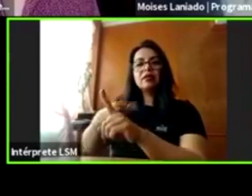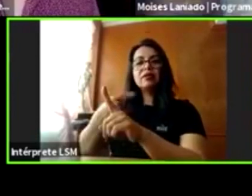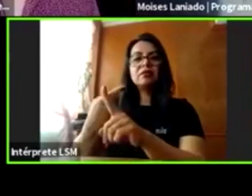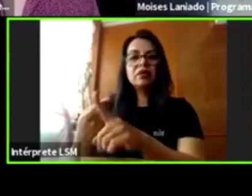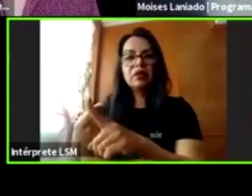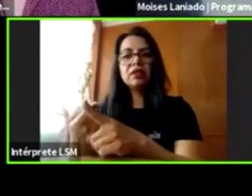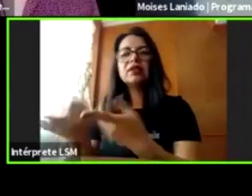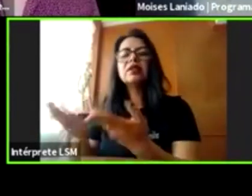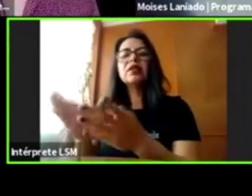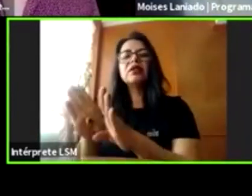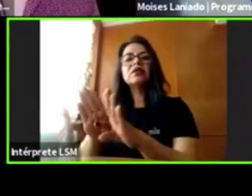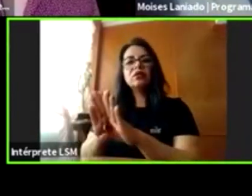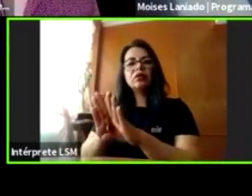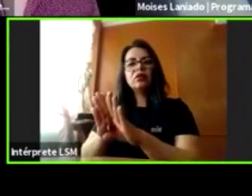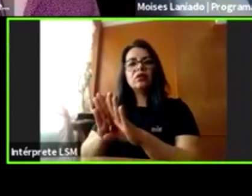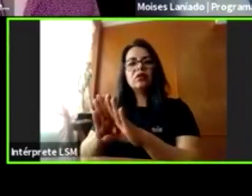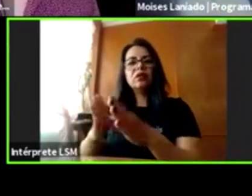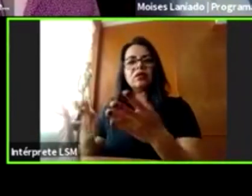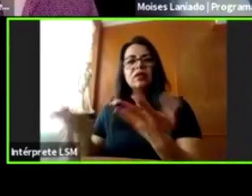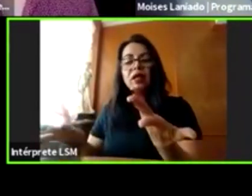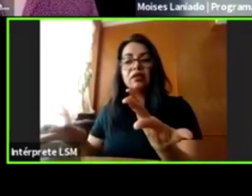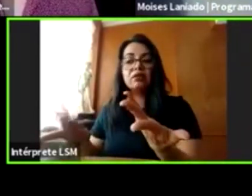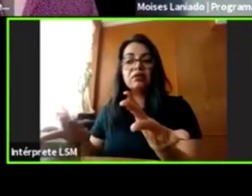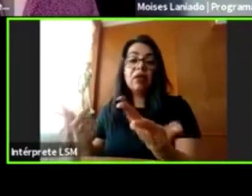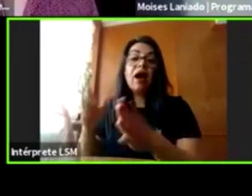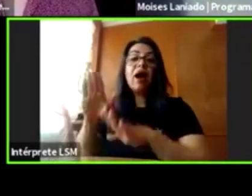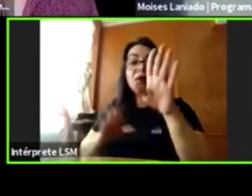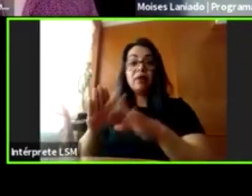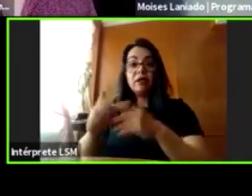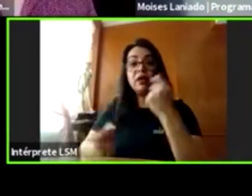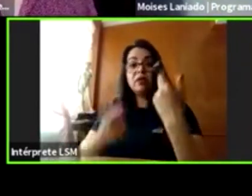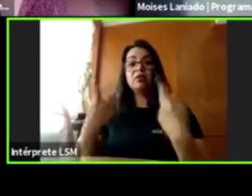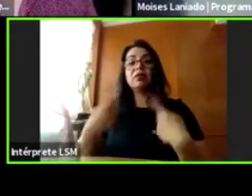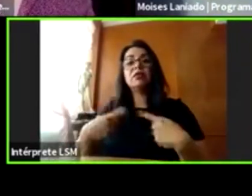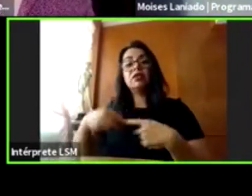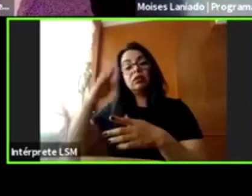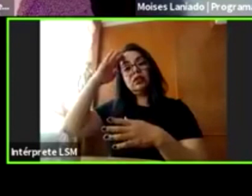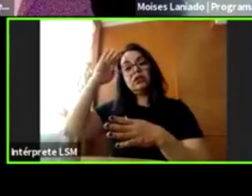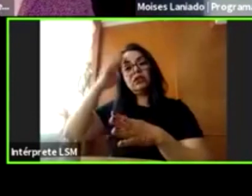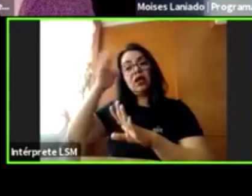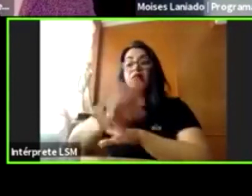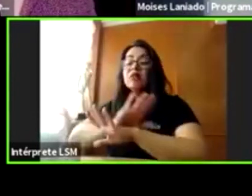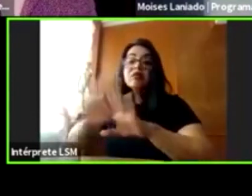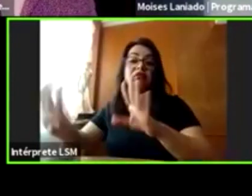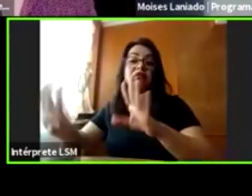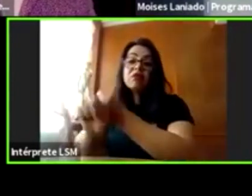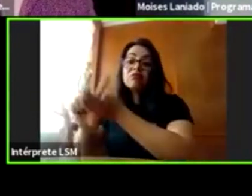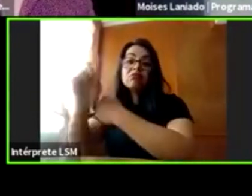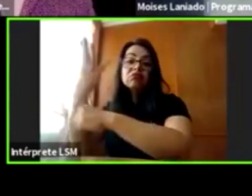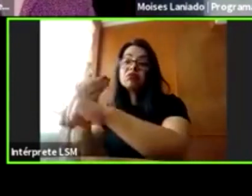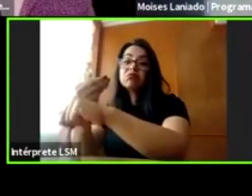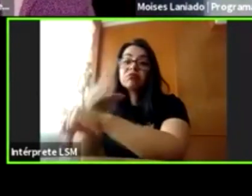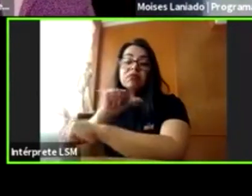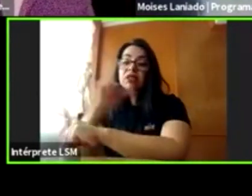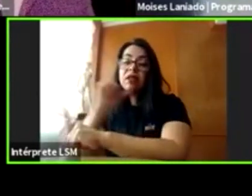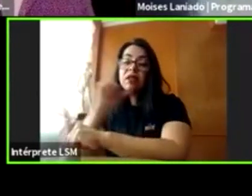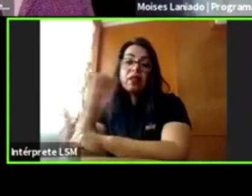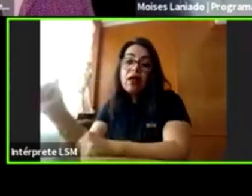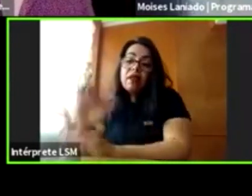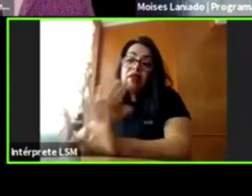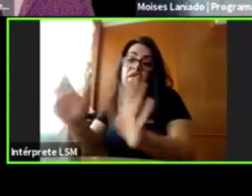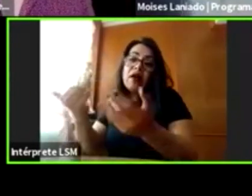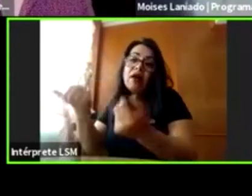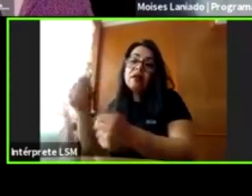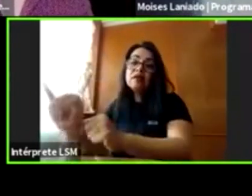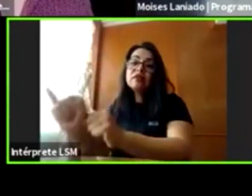es dejarlo marcado para toda su vida y que ya no tiene remedio, ¿no? Y lo que yo quisiera decirle a todas las personas